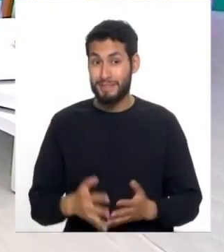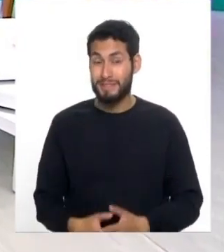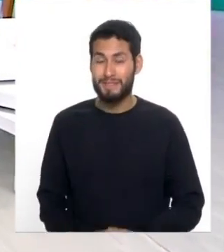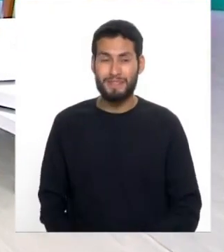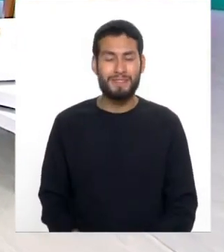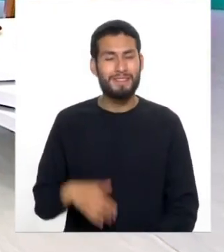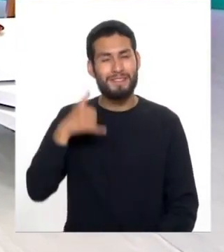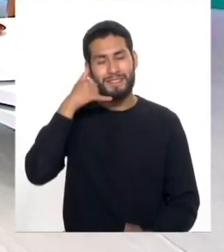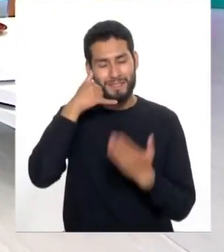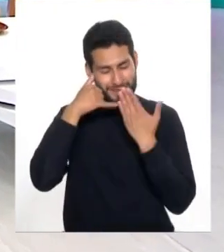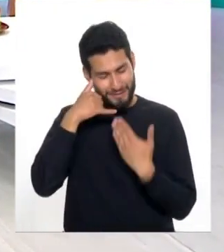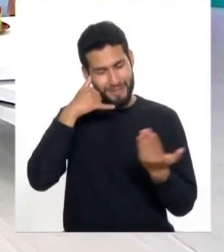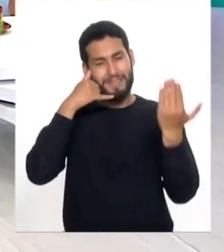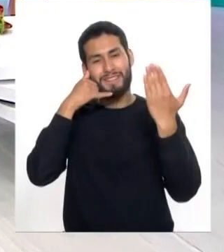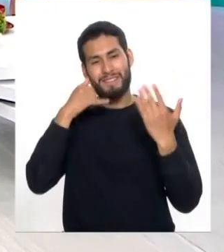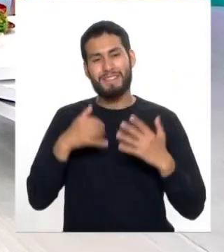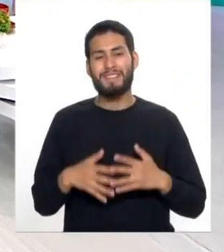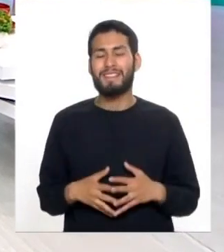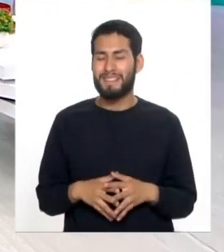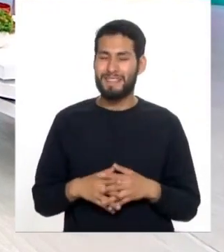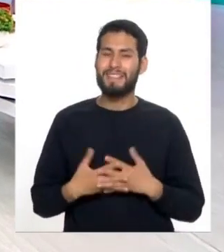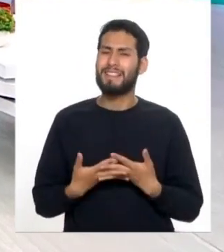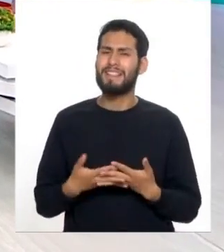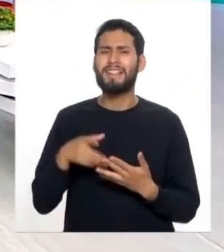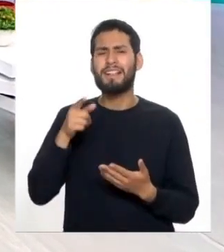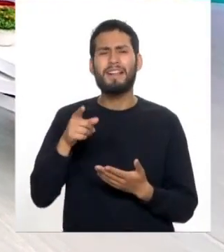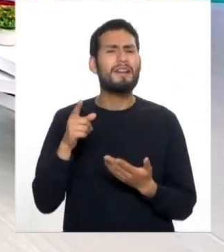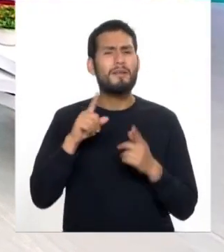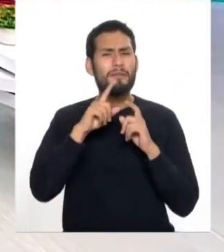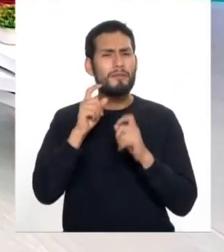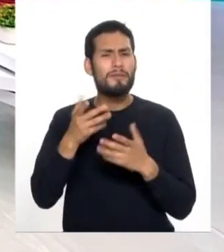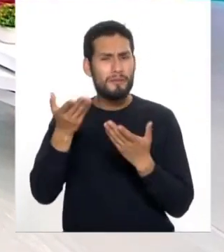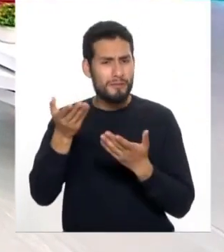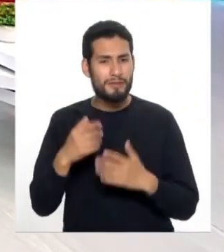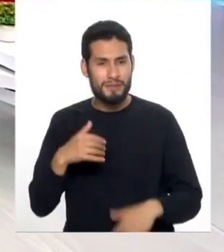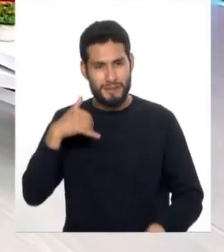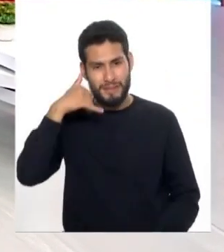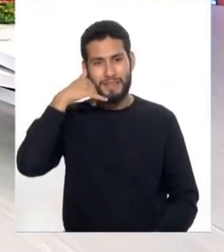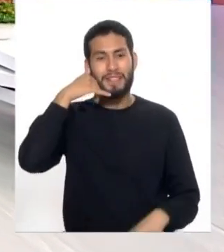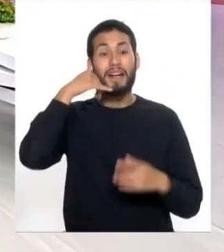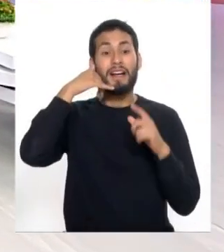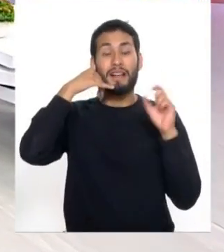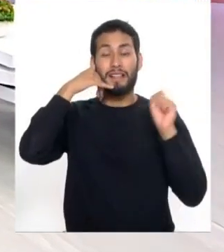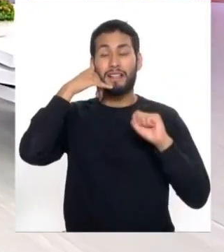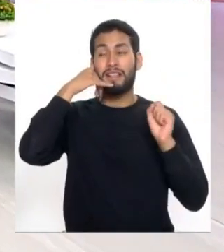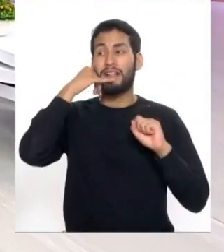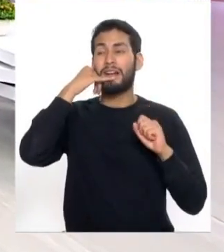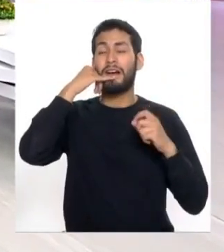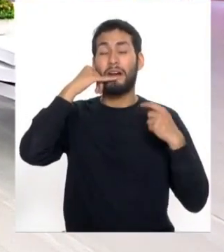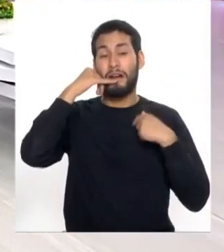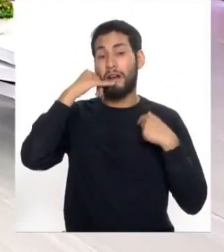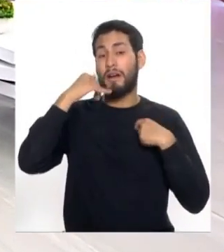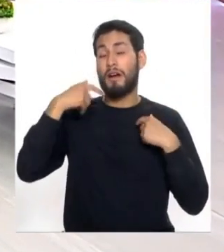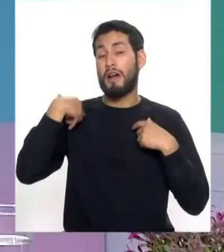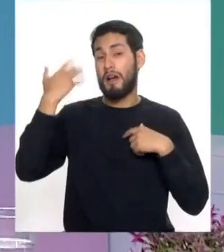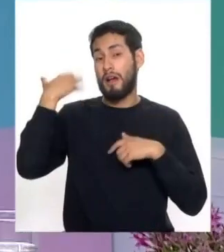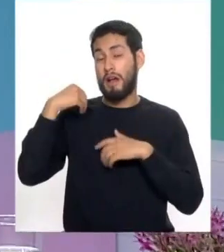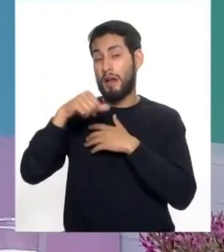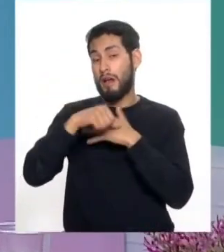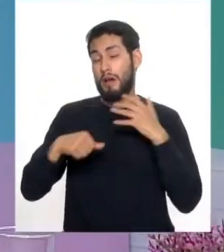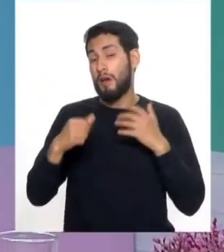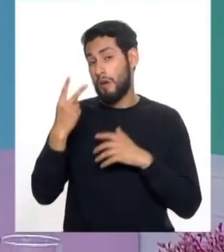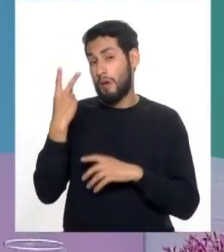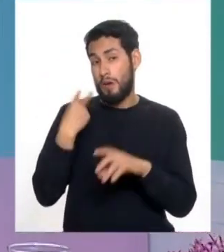Buenos días, doctora. Buenos días. ¿Cuál es tu consulta? Te escuchamos. Mire, yo fui operado hace dos